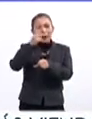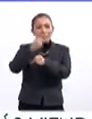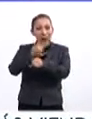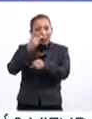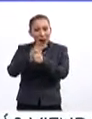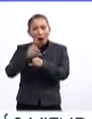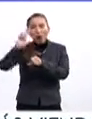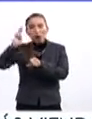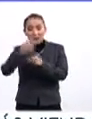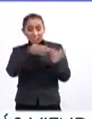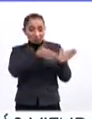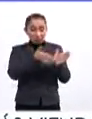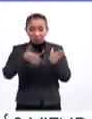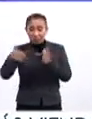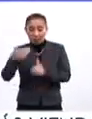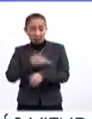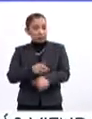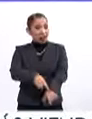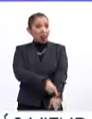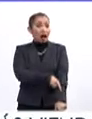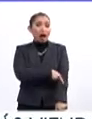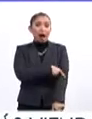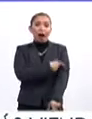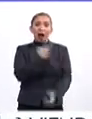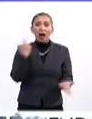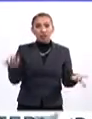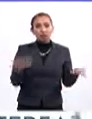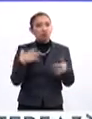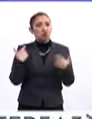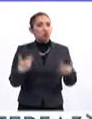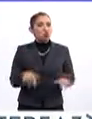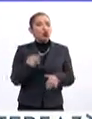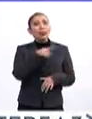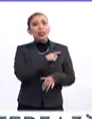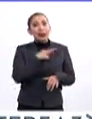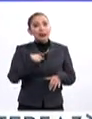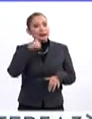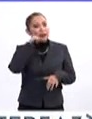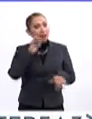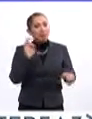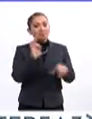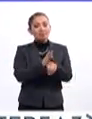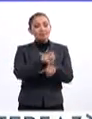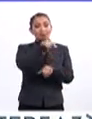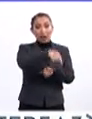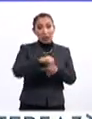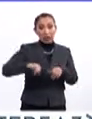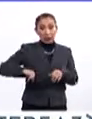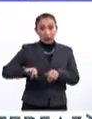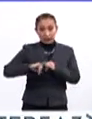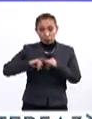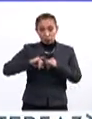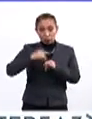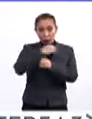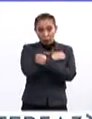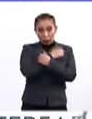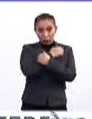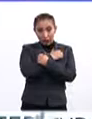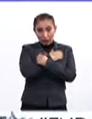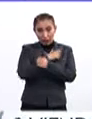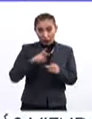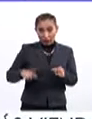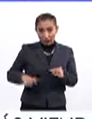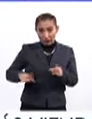bachillerato y universidad, es un proceso largo que debe de estar cobijado desde las instituciones educativas del